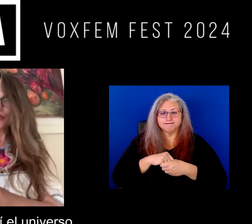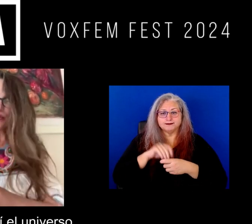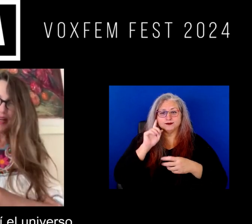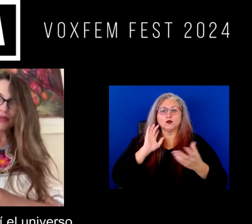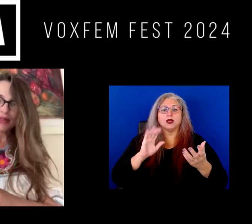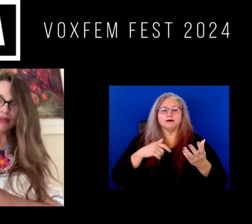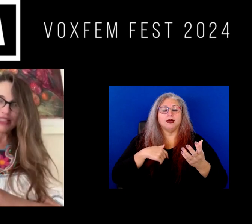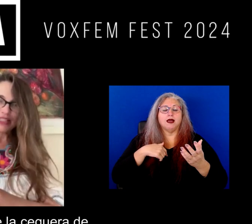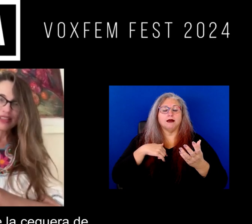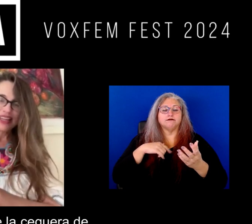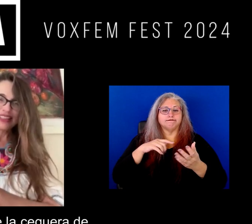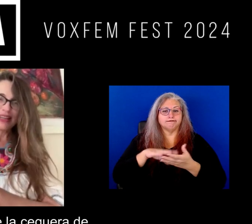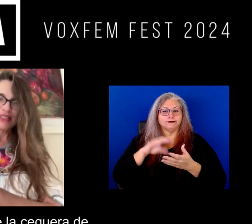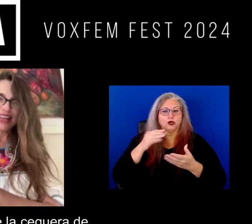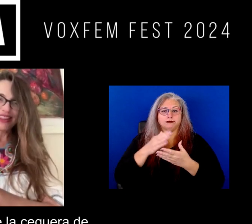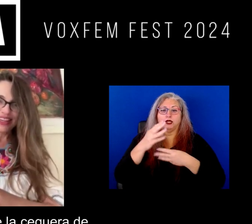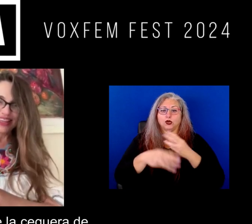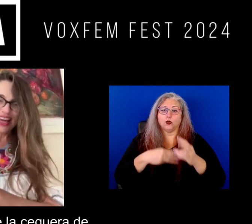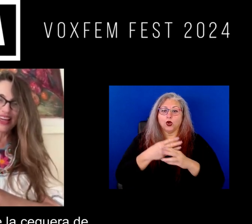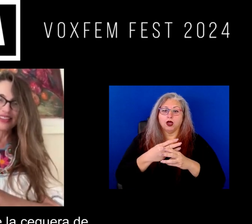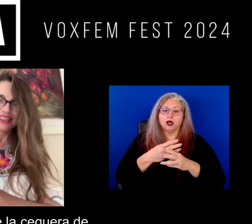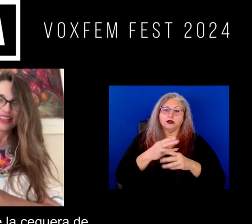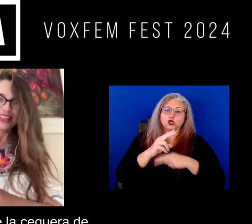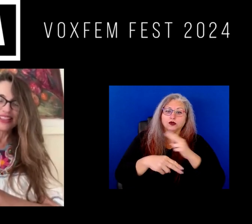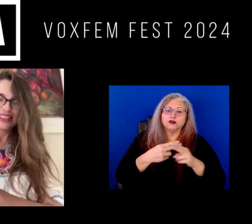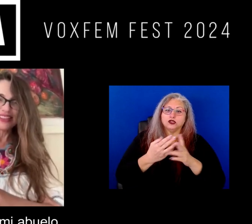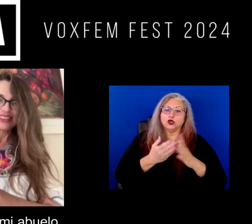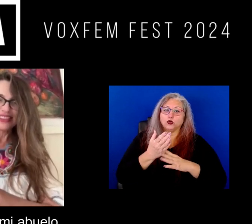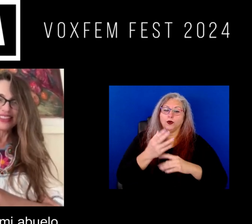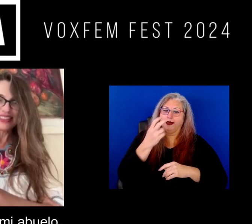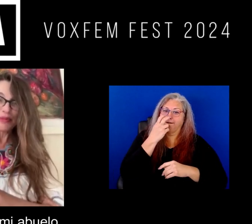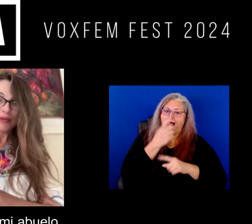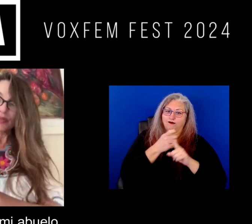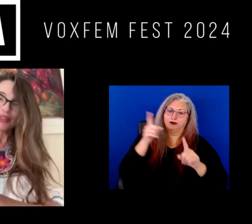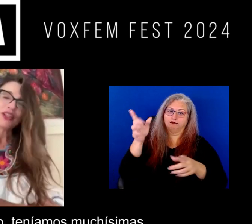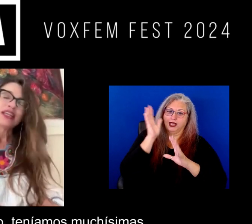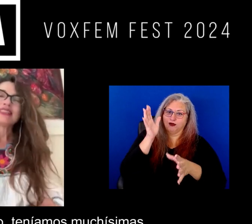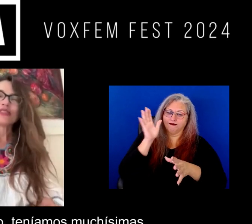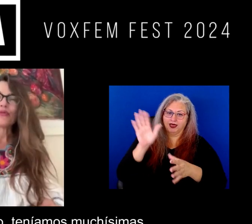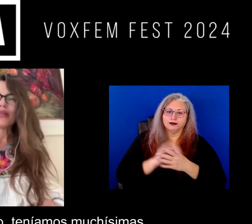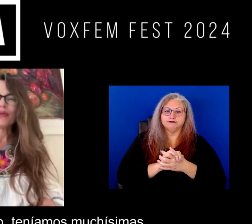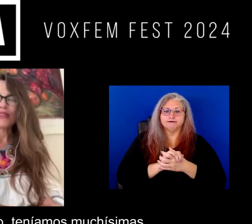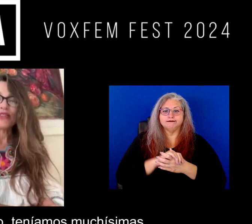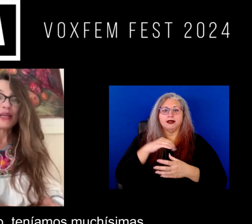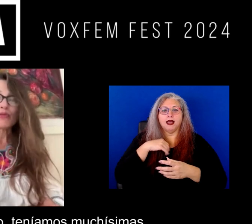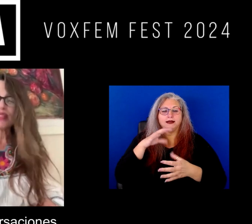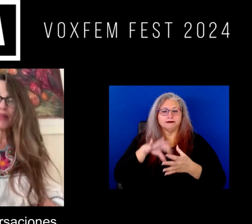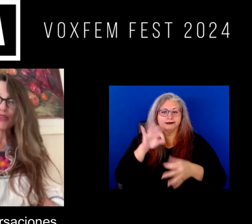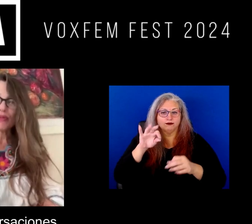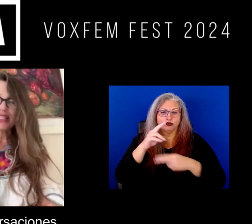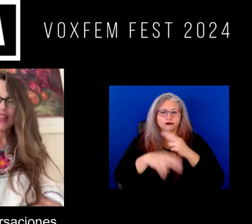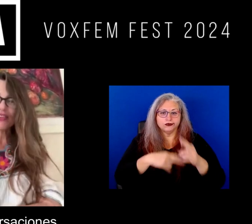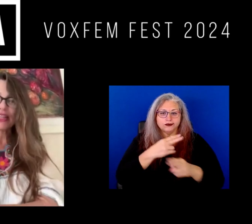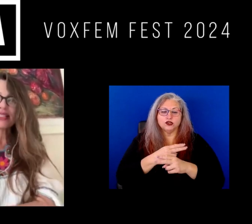descubrí el universo. A través de la ajedera de mi abuelo descubrí el universo. Teníamos